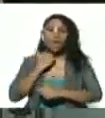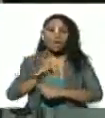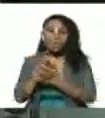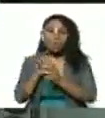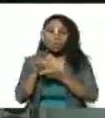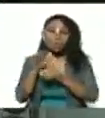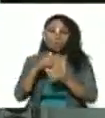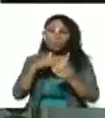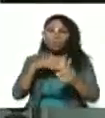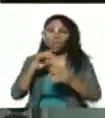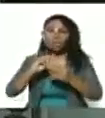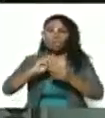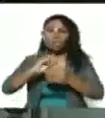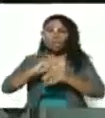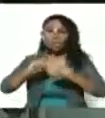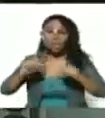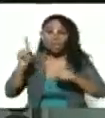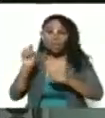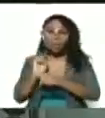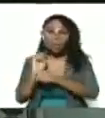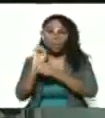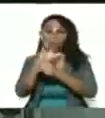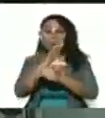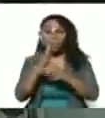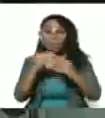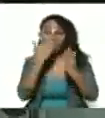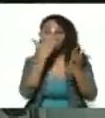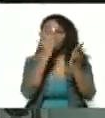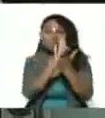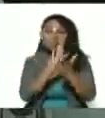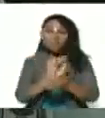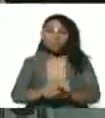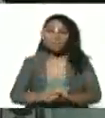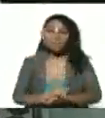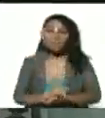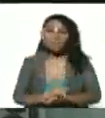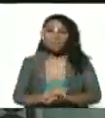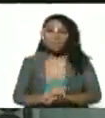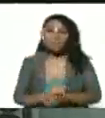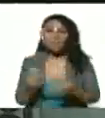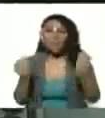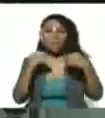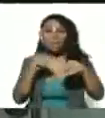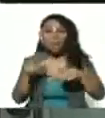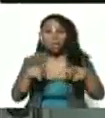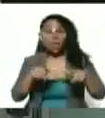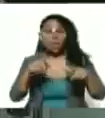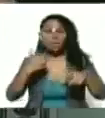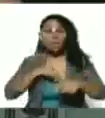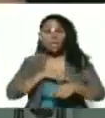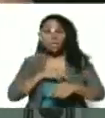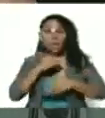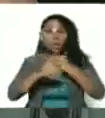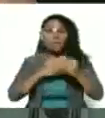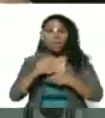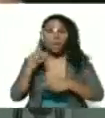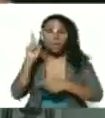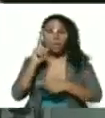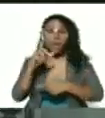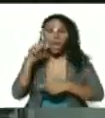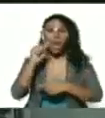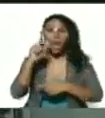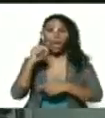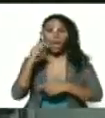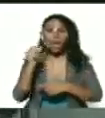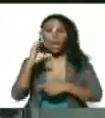de nuestro territorio fueron enviadas a toda la frontera de acuerdo a la zona donde estábamos por ejemplo en Anacocon allá